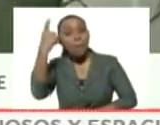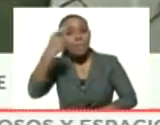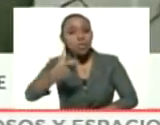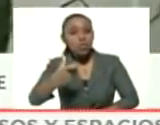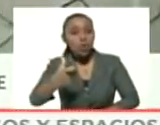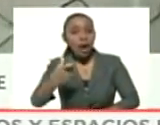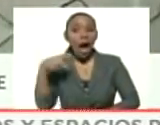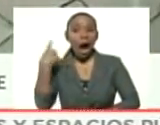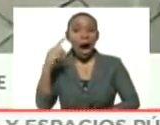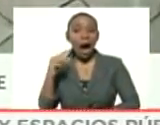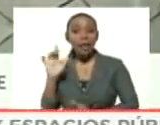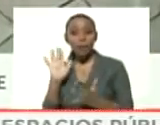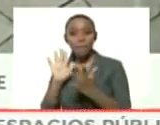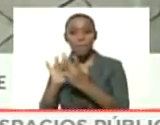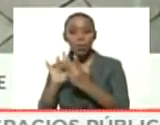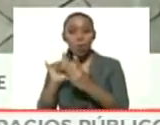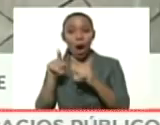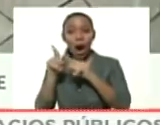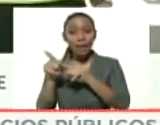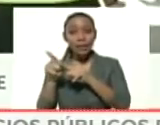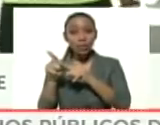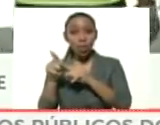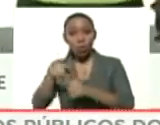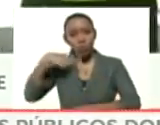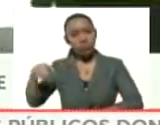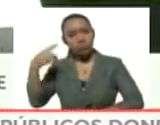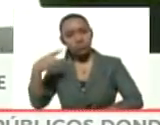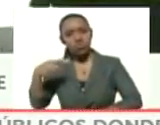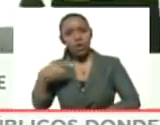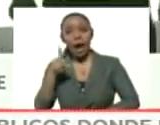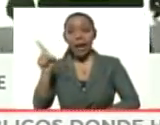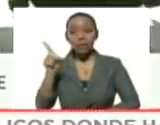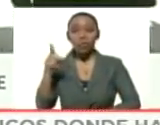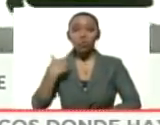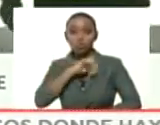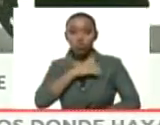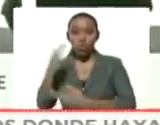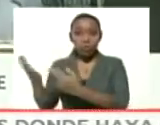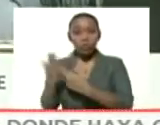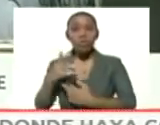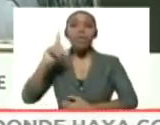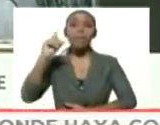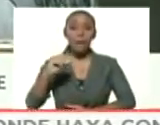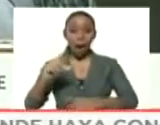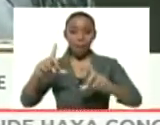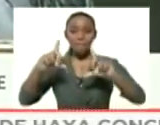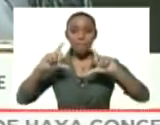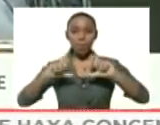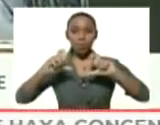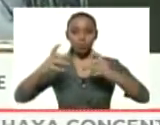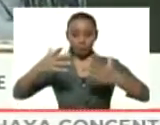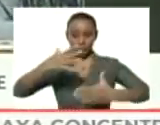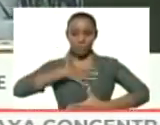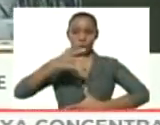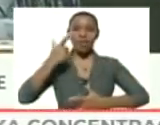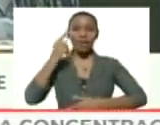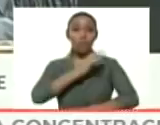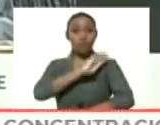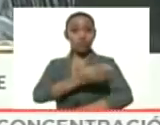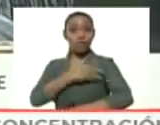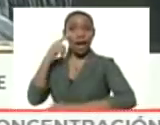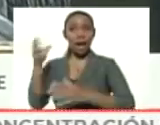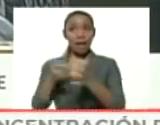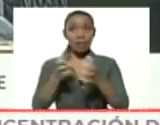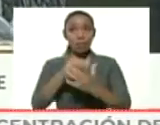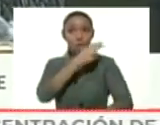está conectada a uno de estos ventiladores. Estamos recibiendo también tomógrafos para reforzar el equipamiento de